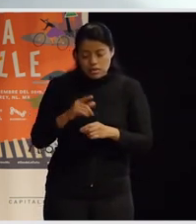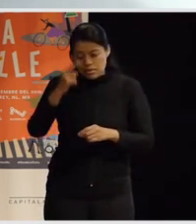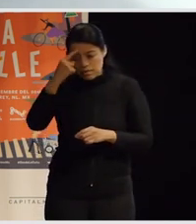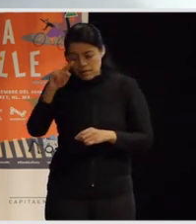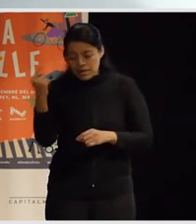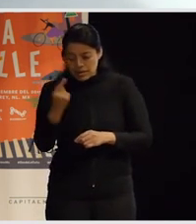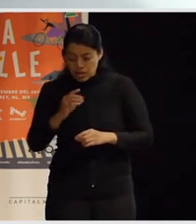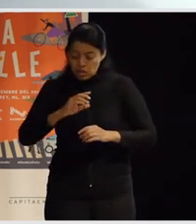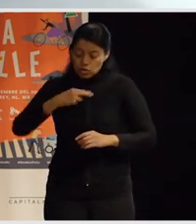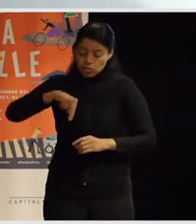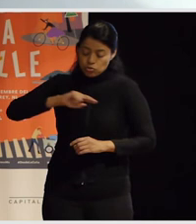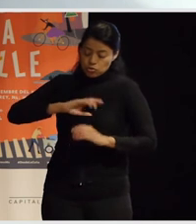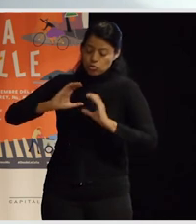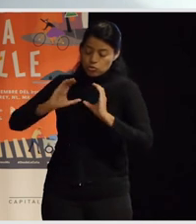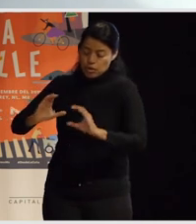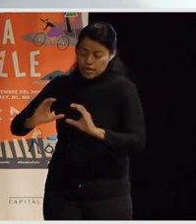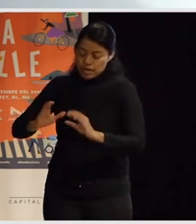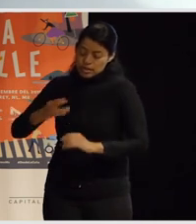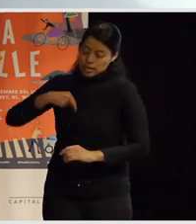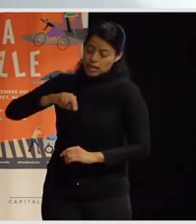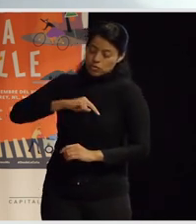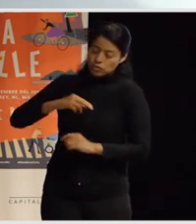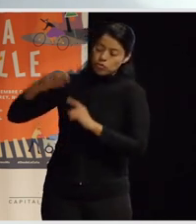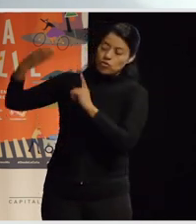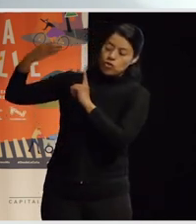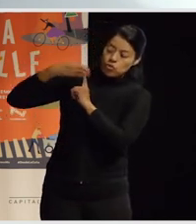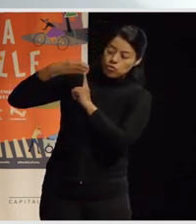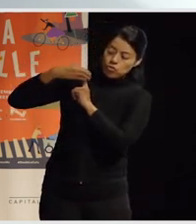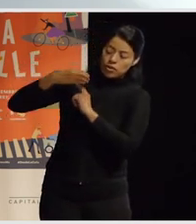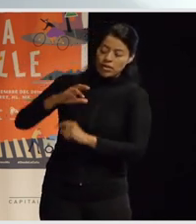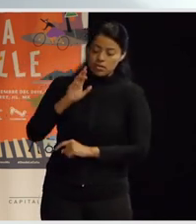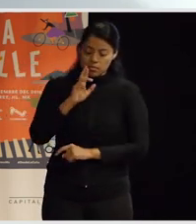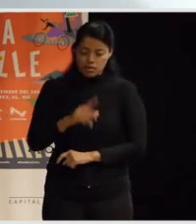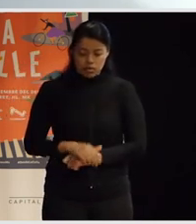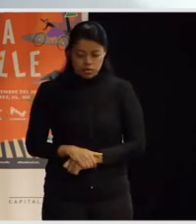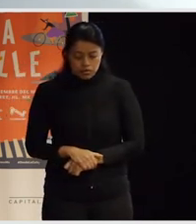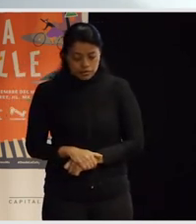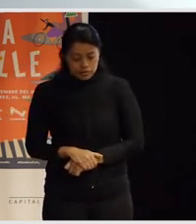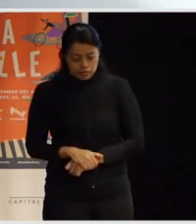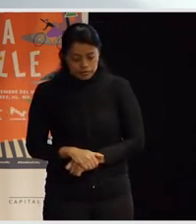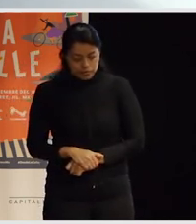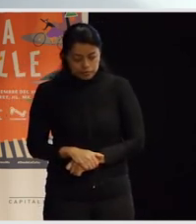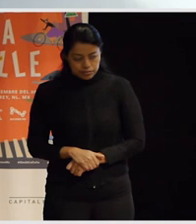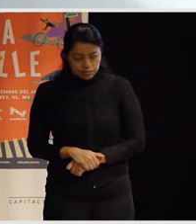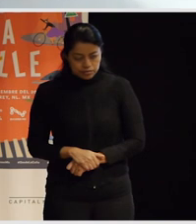y que nos cuiden mejor y como nosotras queremos y como nosotros queremos ¿no? y para acabar con el tema de los recursos ¿no? de cómo